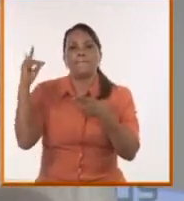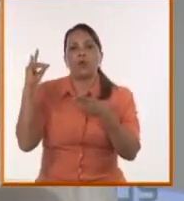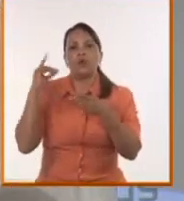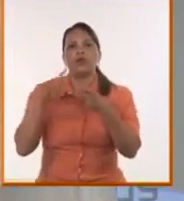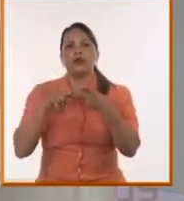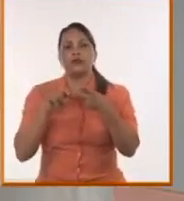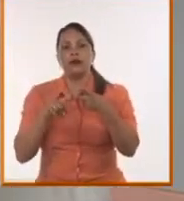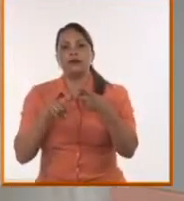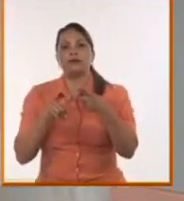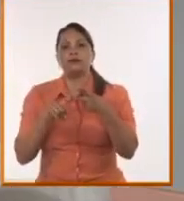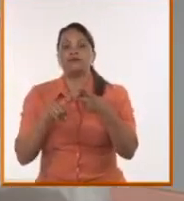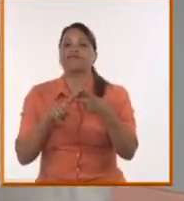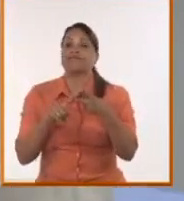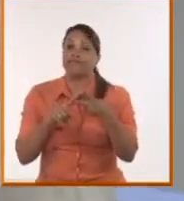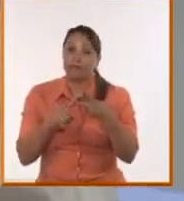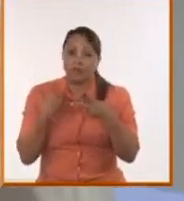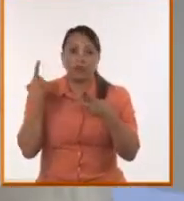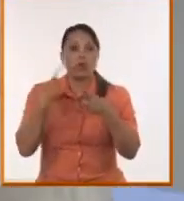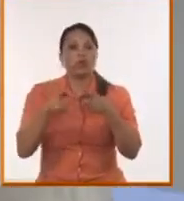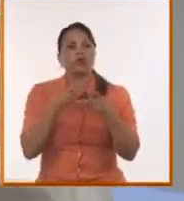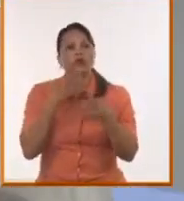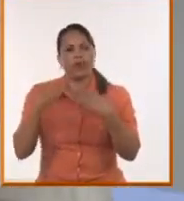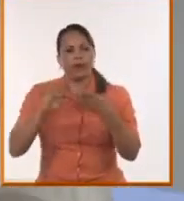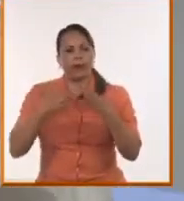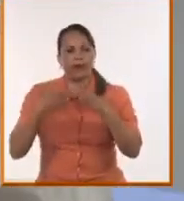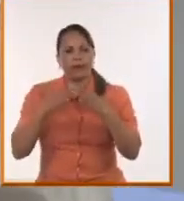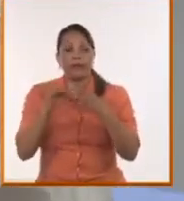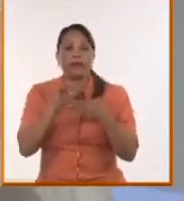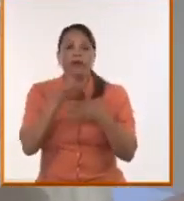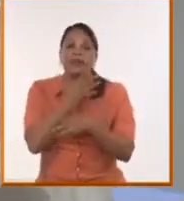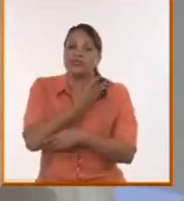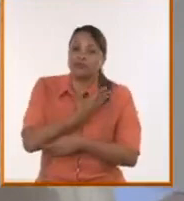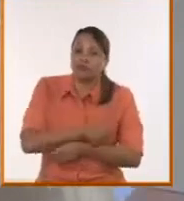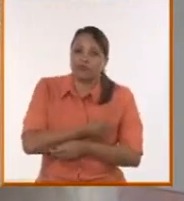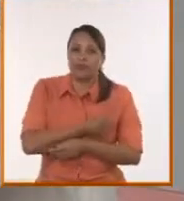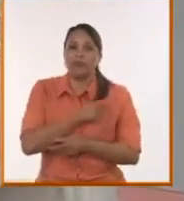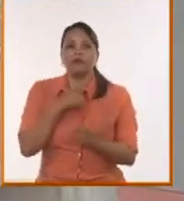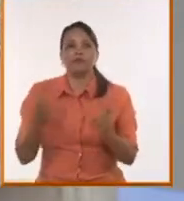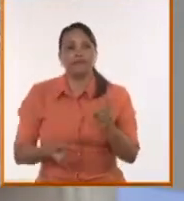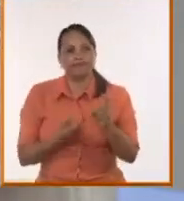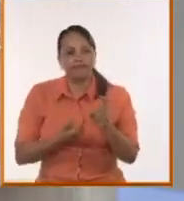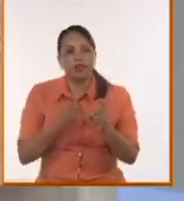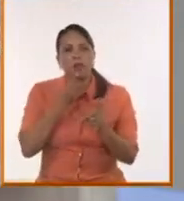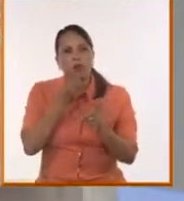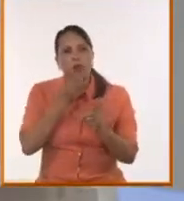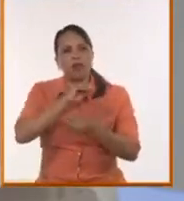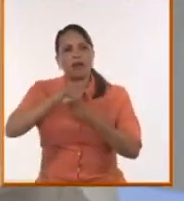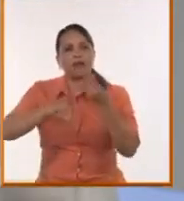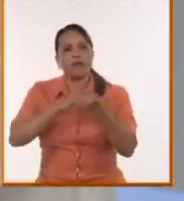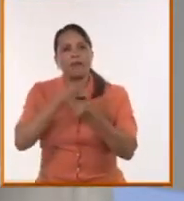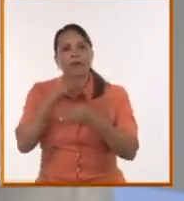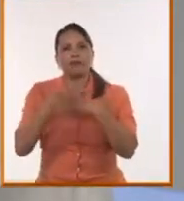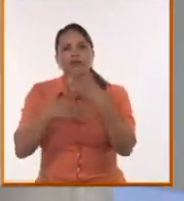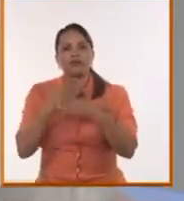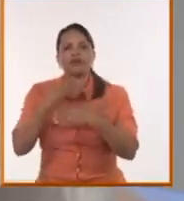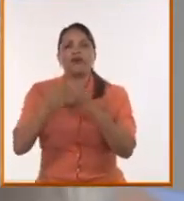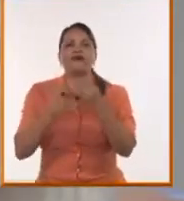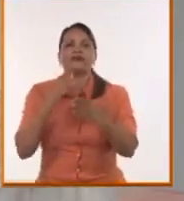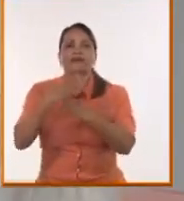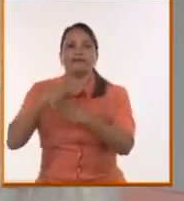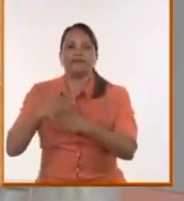lastimosamente, pues eso es parte de otro debate, pero esas fricciones que también pueden convertirse en una amenaza para los procesos de avanzada.